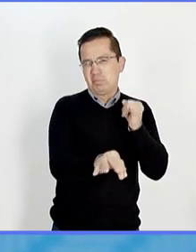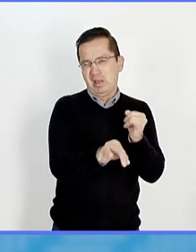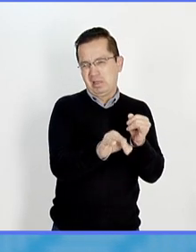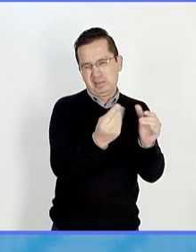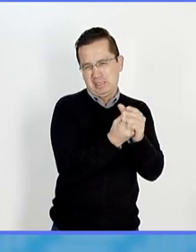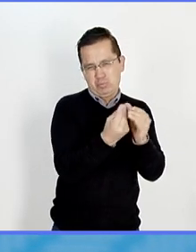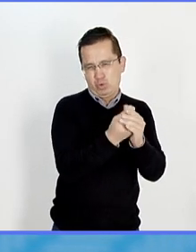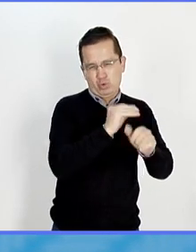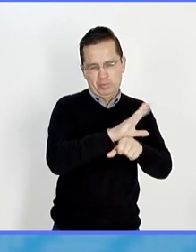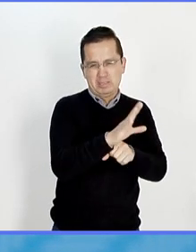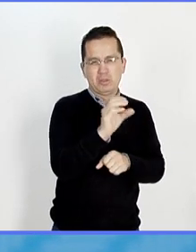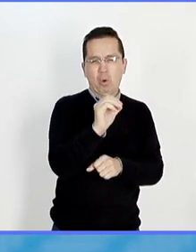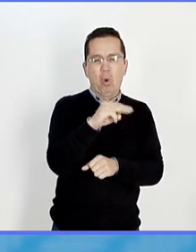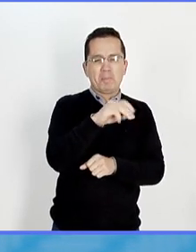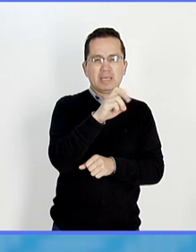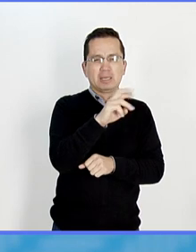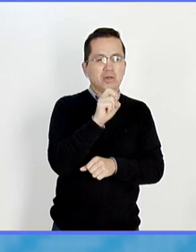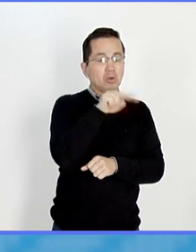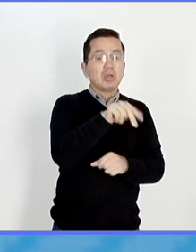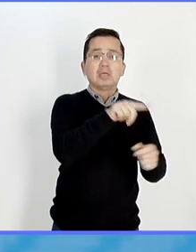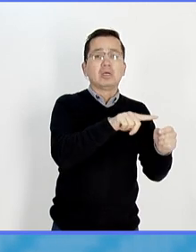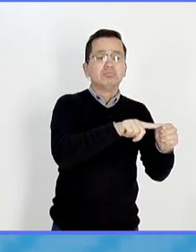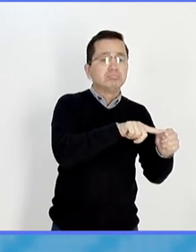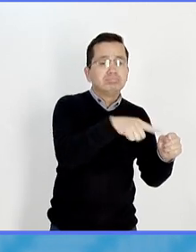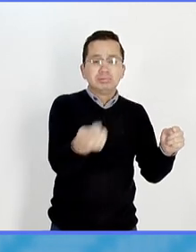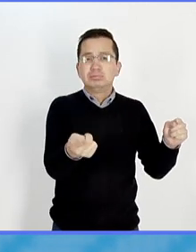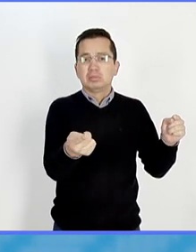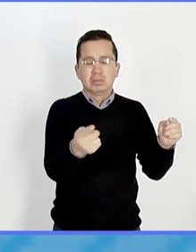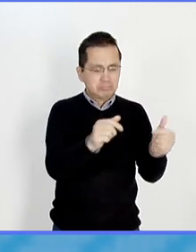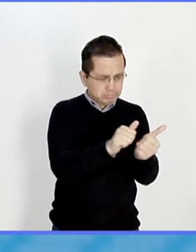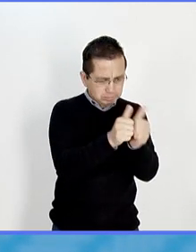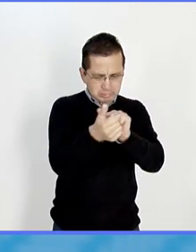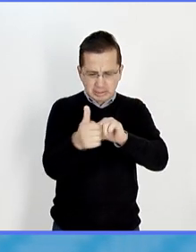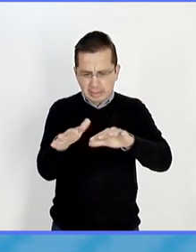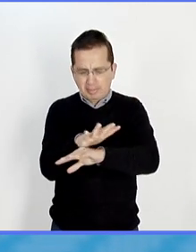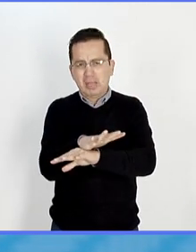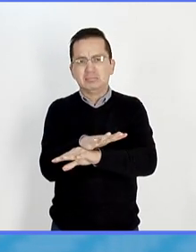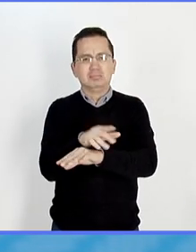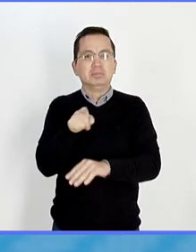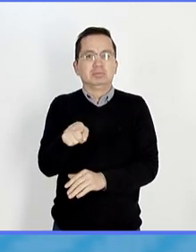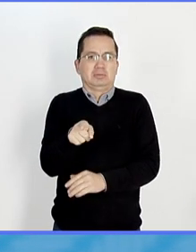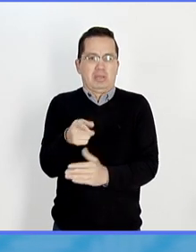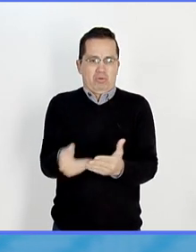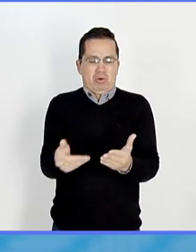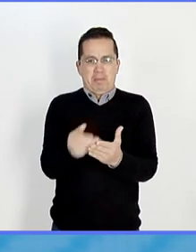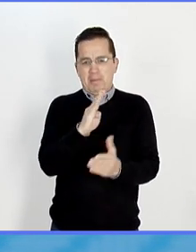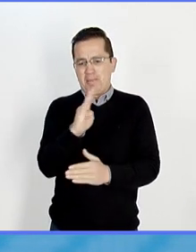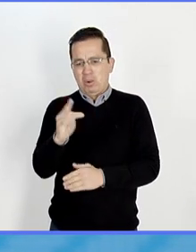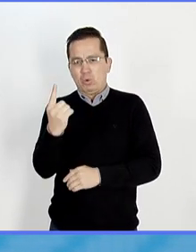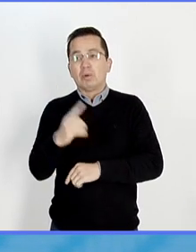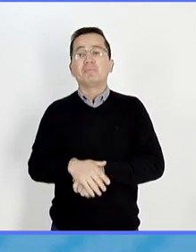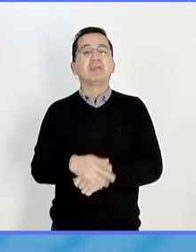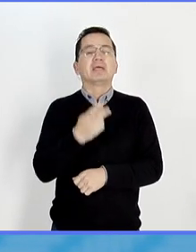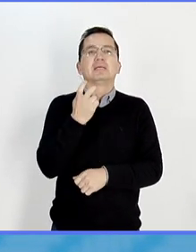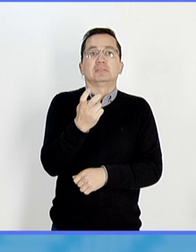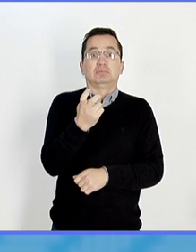muy distintivo virus SARS-CoV-2. Desde Omicron no hemos tenido una